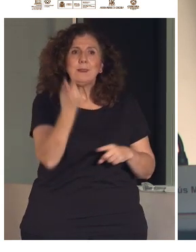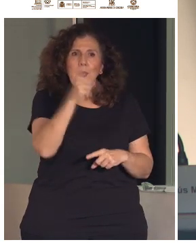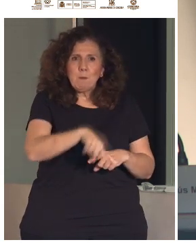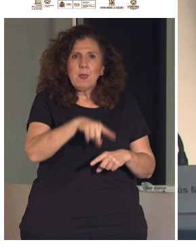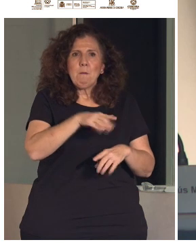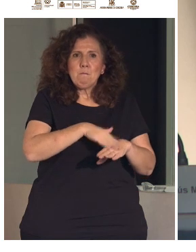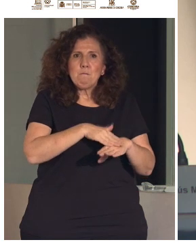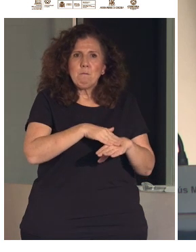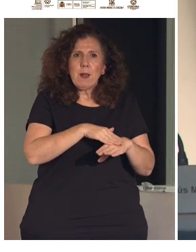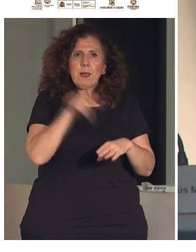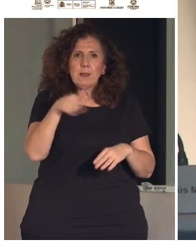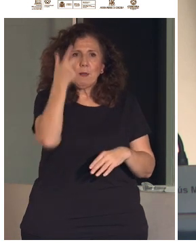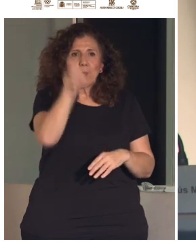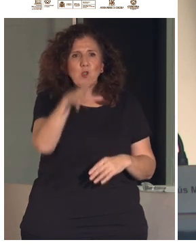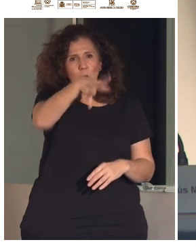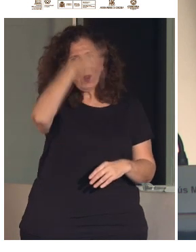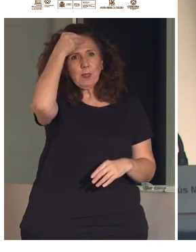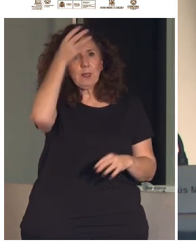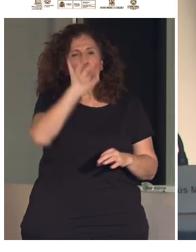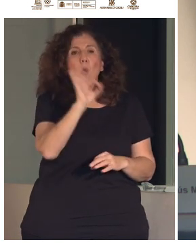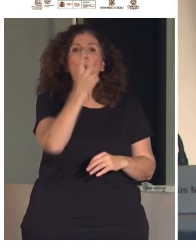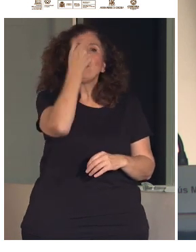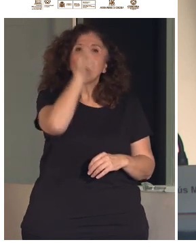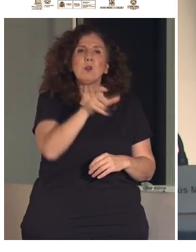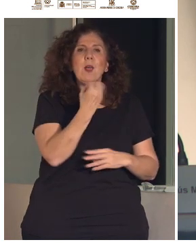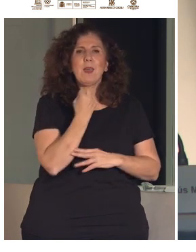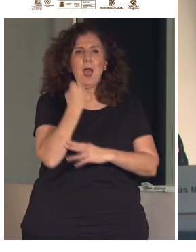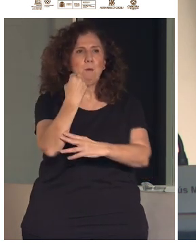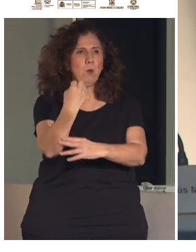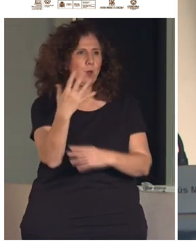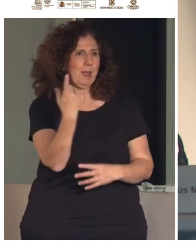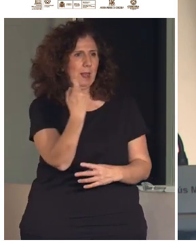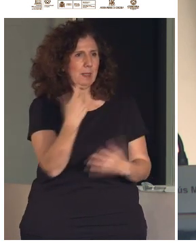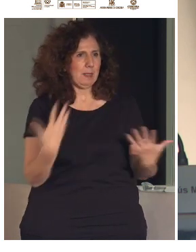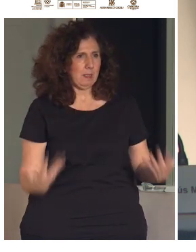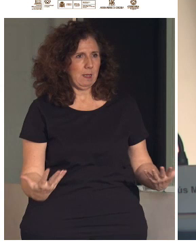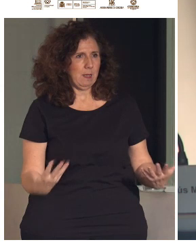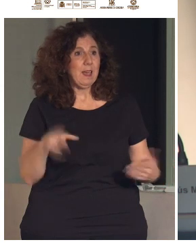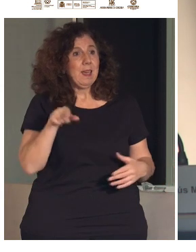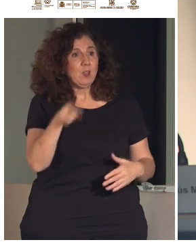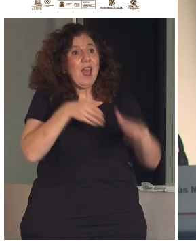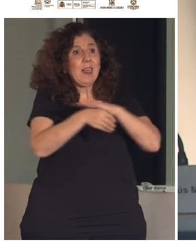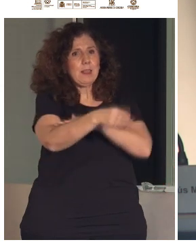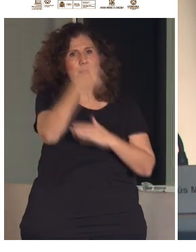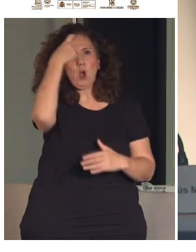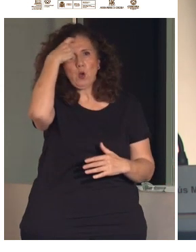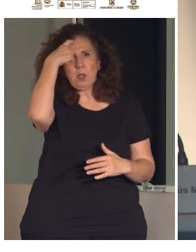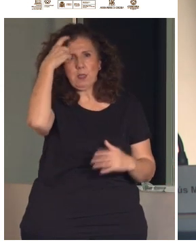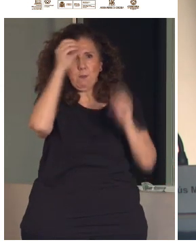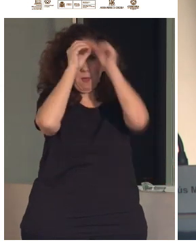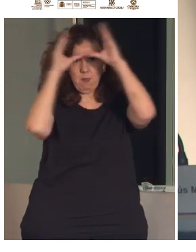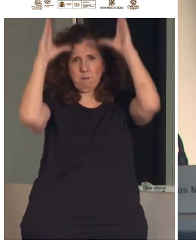productos o personal de apoyo que precise. Esto es la accesibilidad cognitiva y tiene que ver mucho